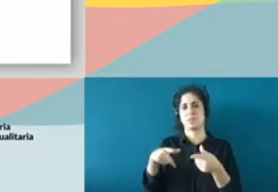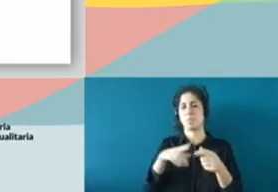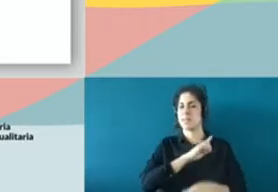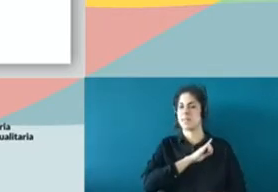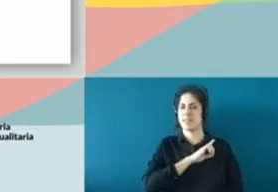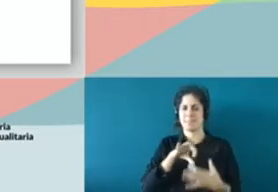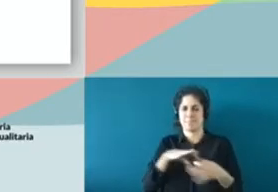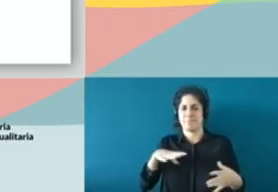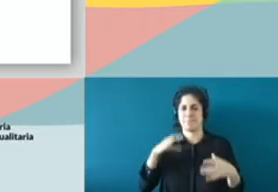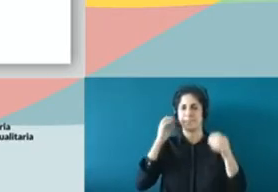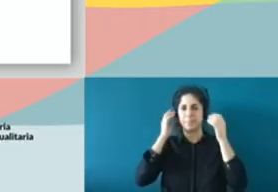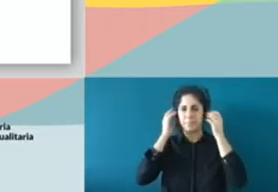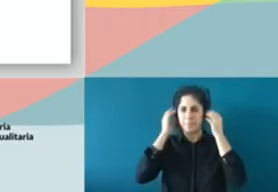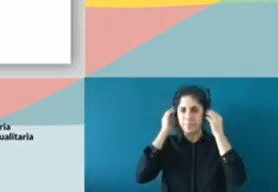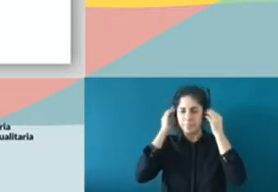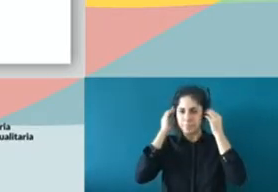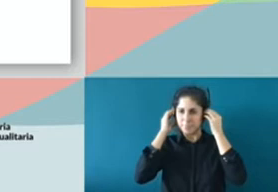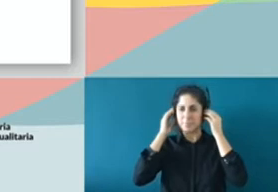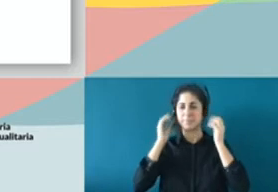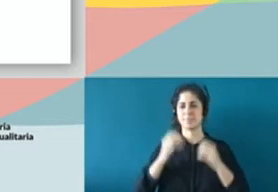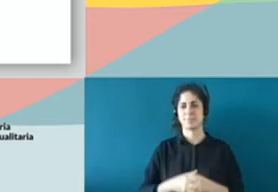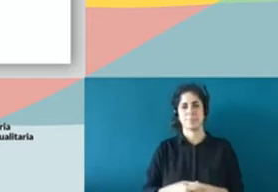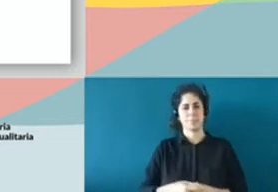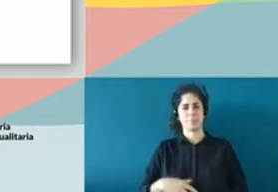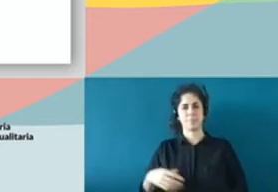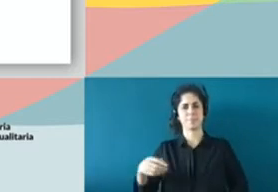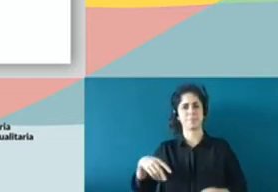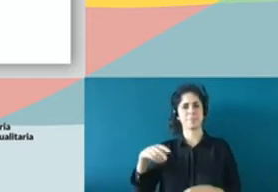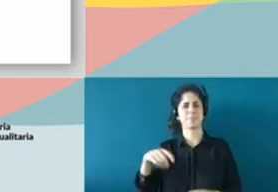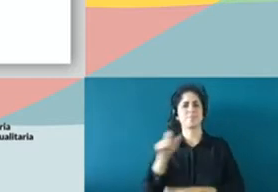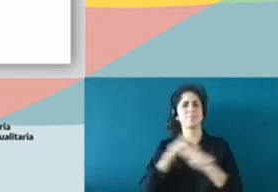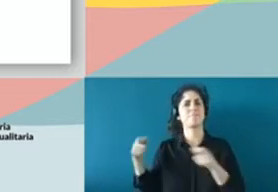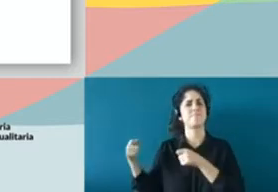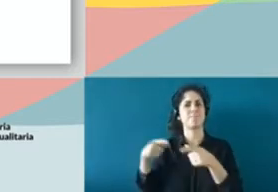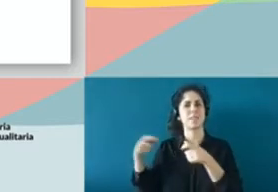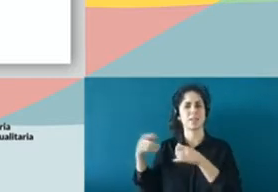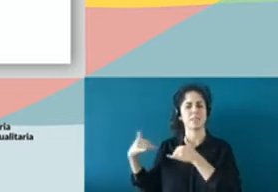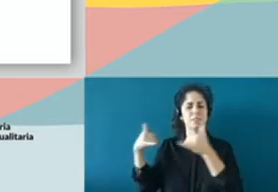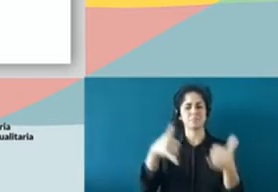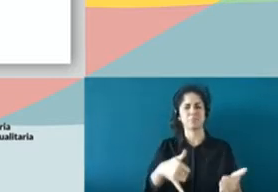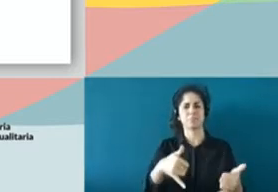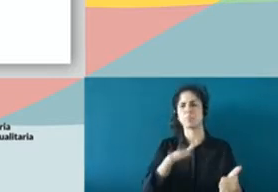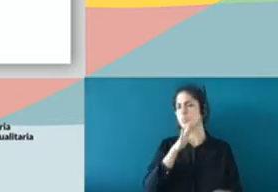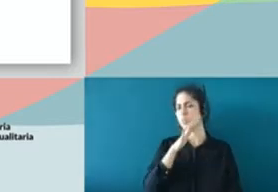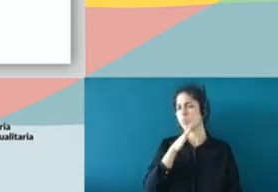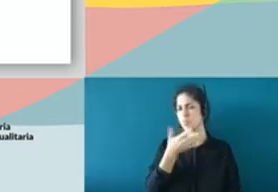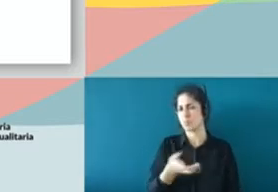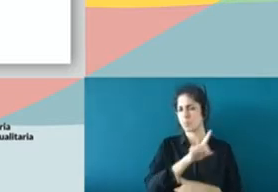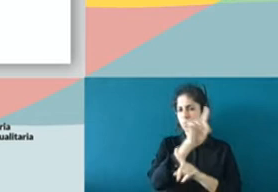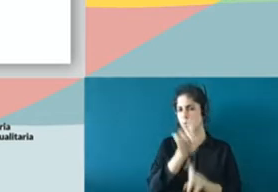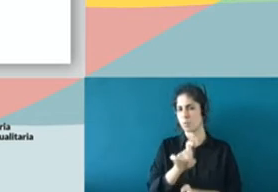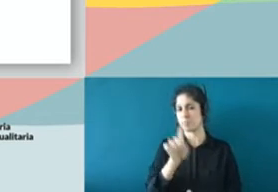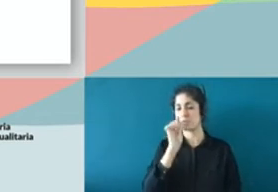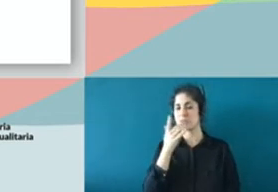¿Por qué llegan? No sé si alguien podría lanzar así algún motivo